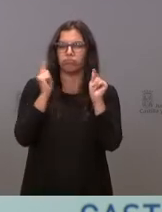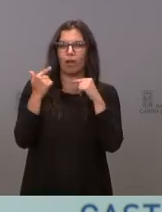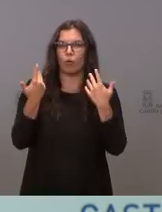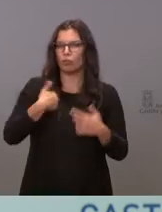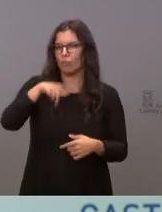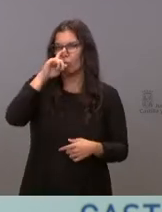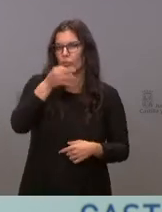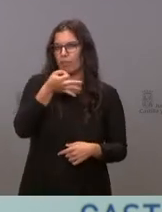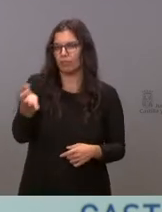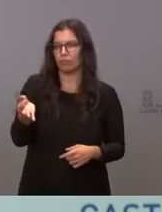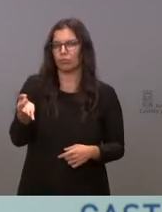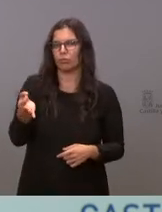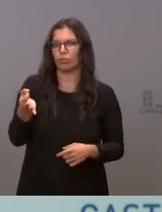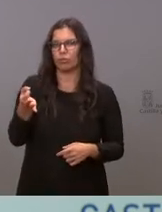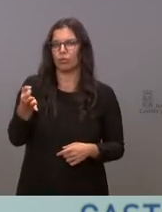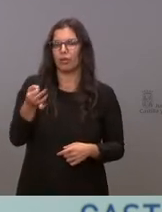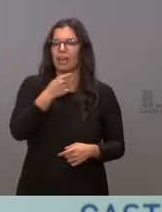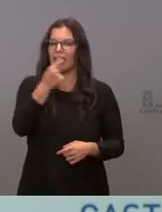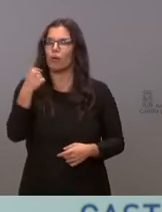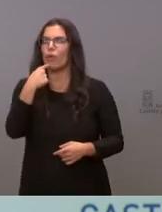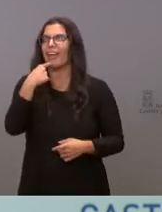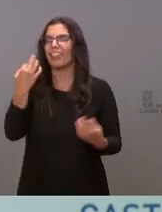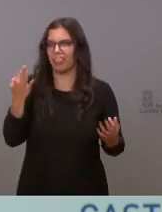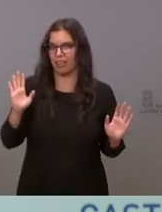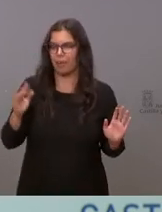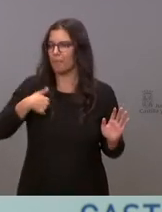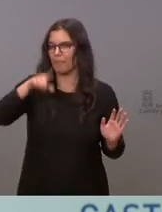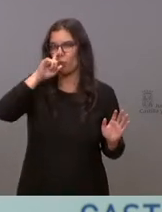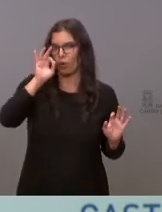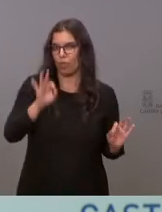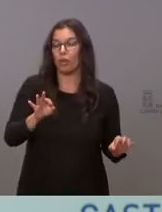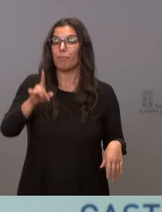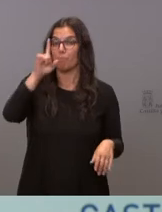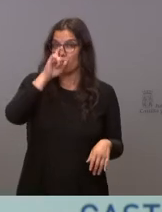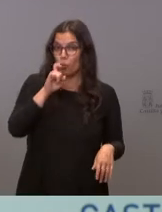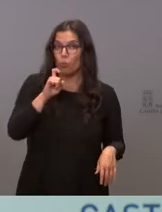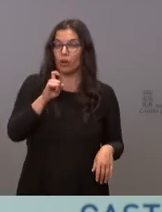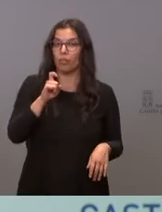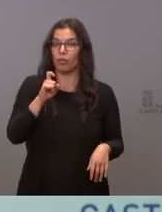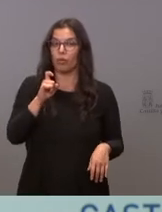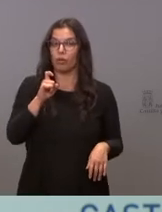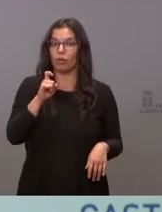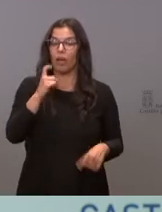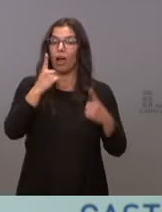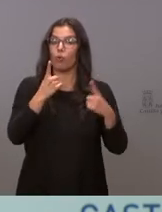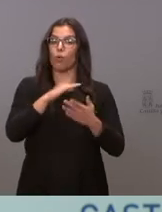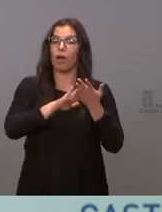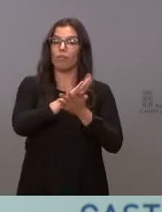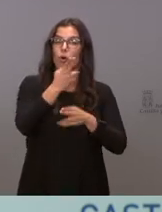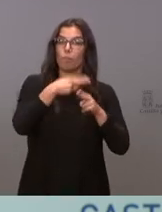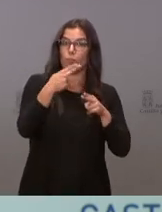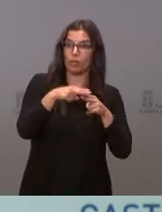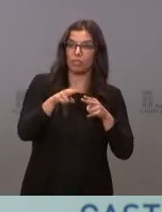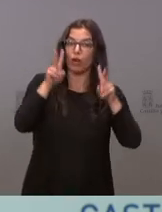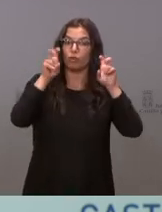lo que dijeron todos los procuradores. Y me acuerdo de quién habló de política o de cuestiones